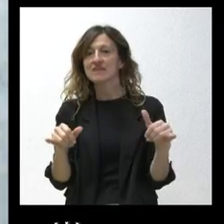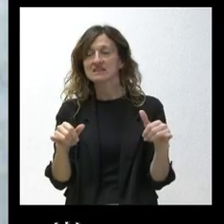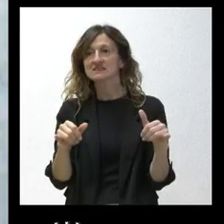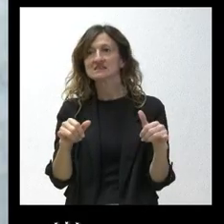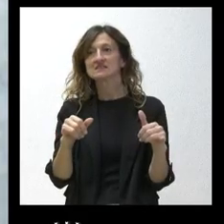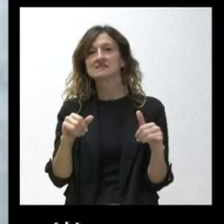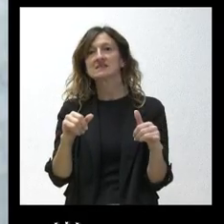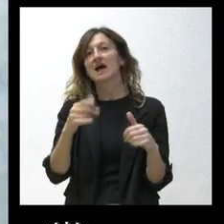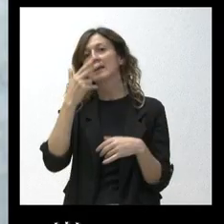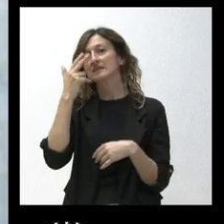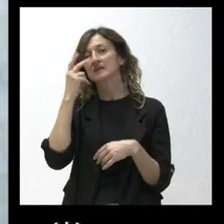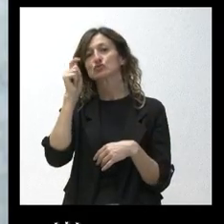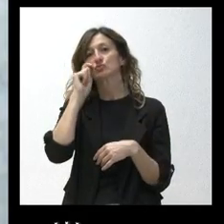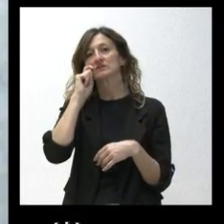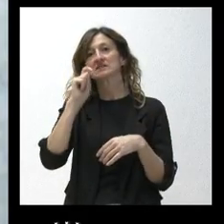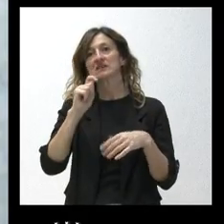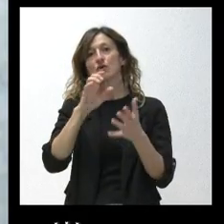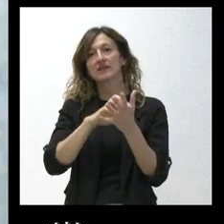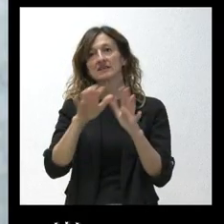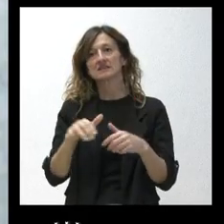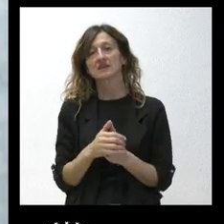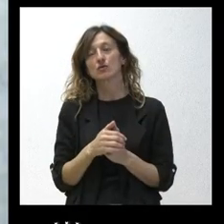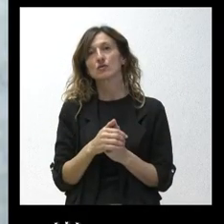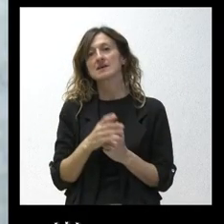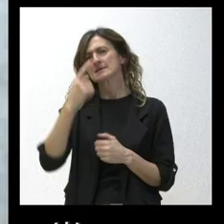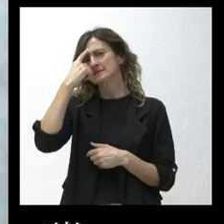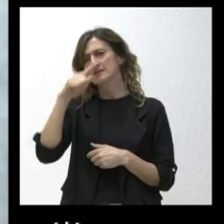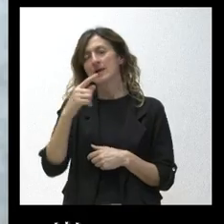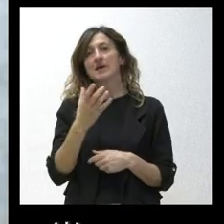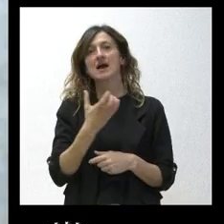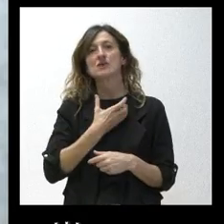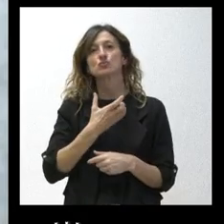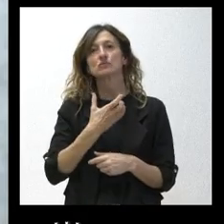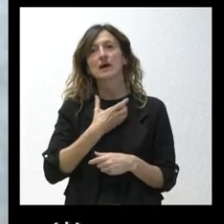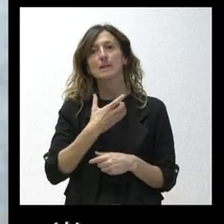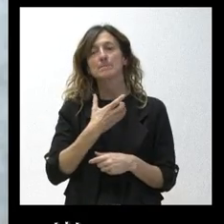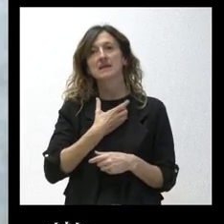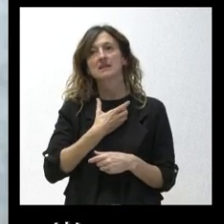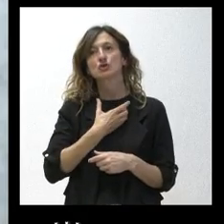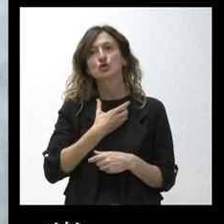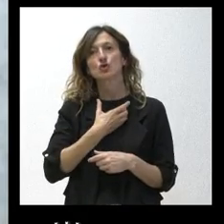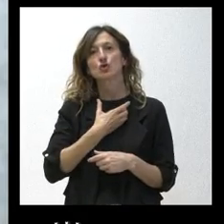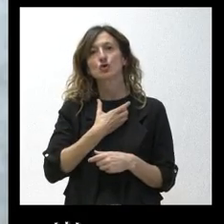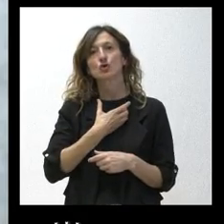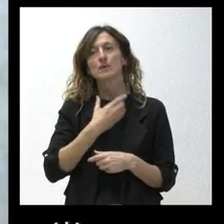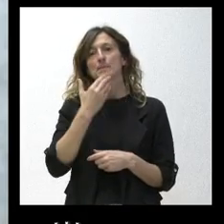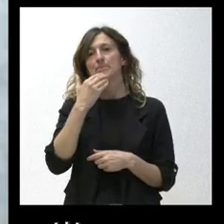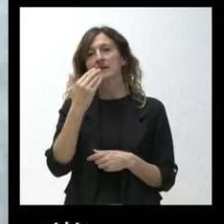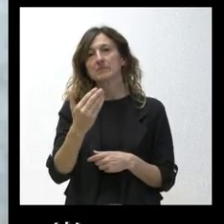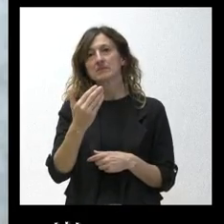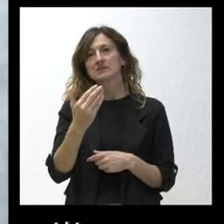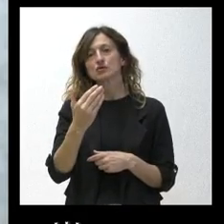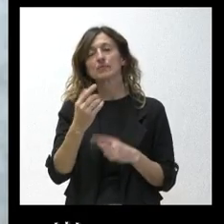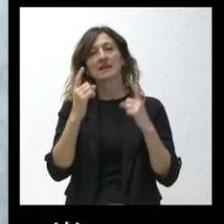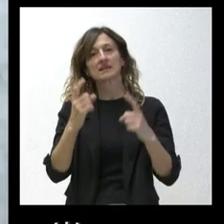declarada de interés turístico regional. Sabemos que el ayuntamiento, como hace todos los años, ha solicitado a la Junta permiso para poder llevarlo a